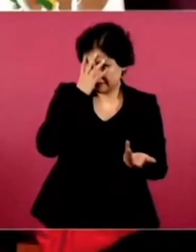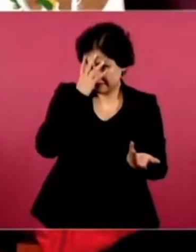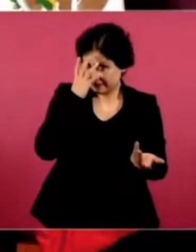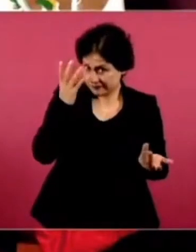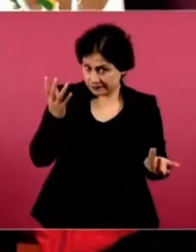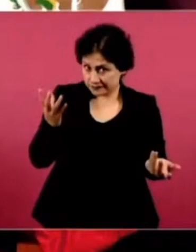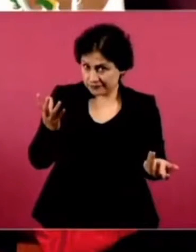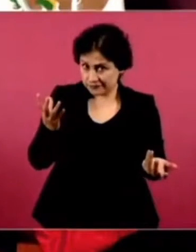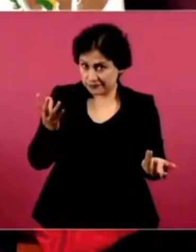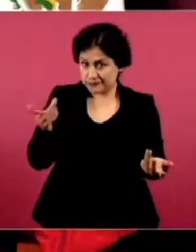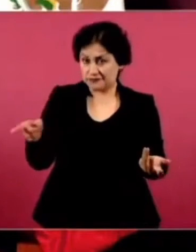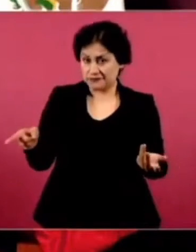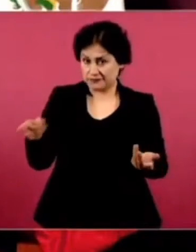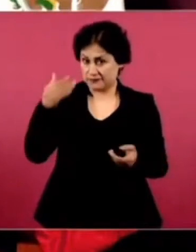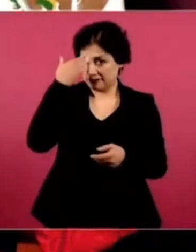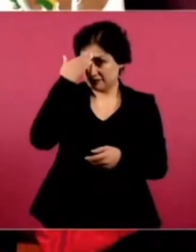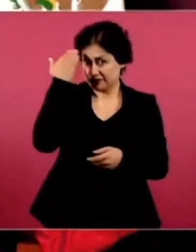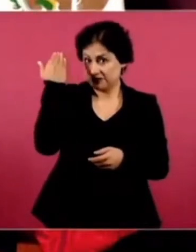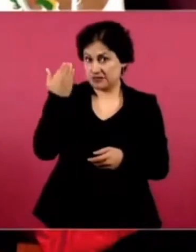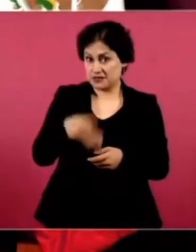Estar cobrando.